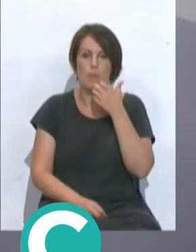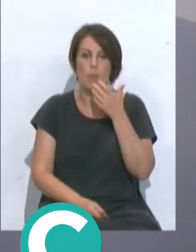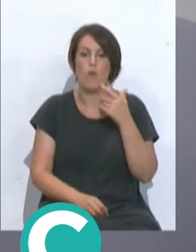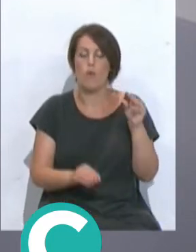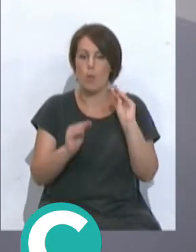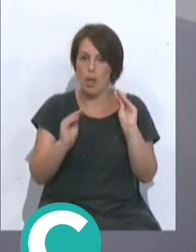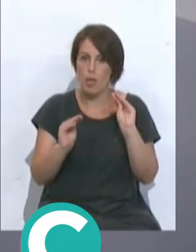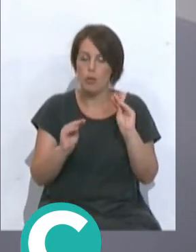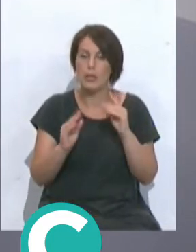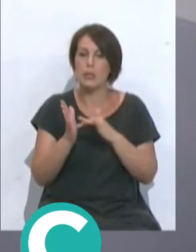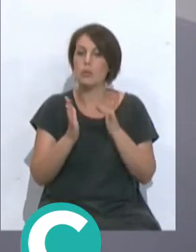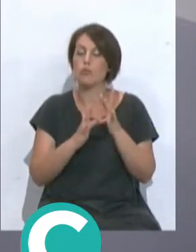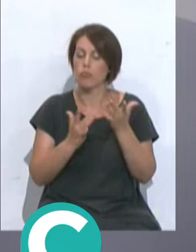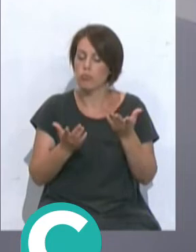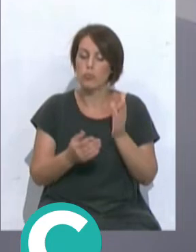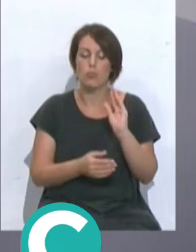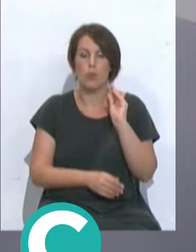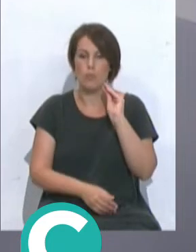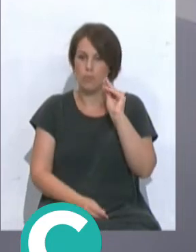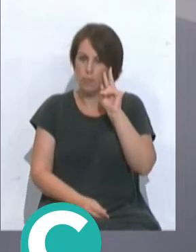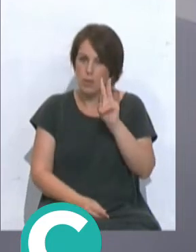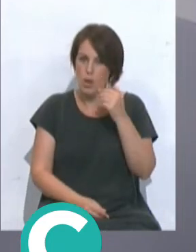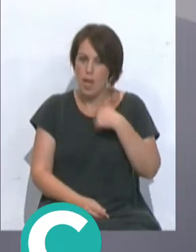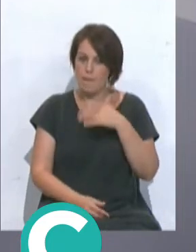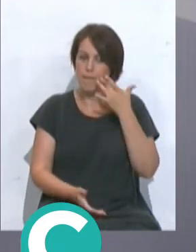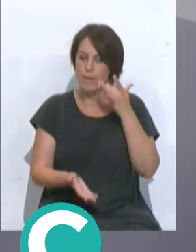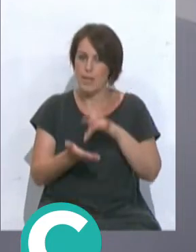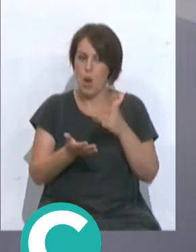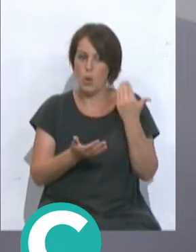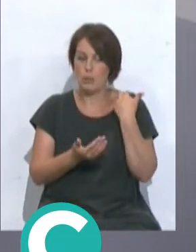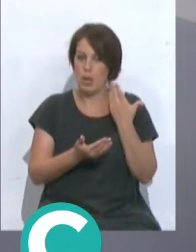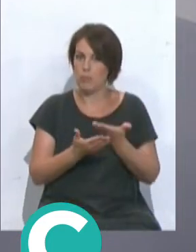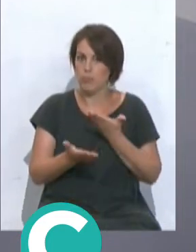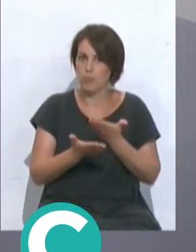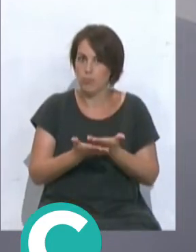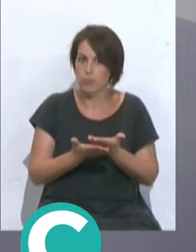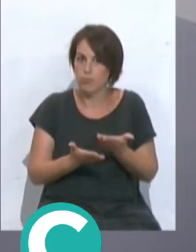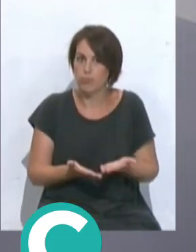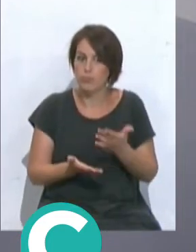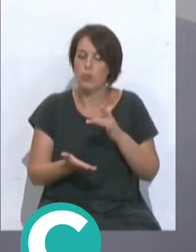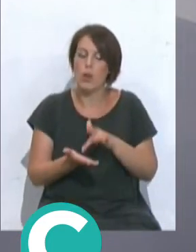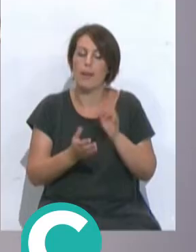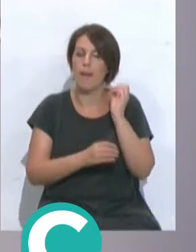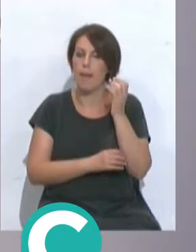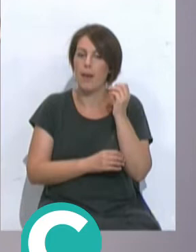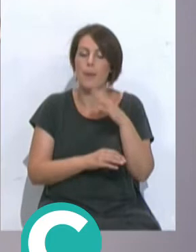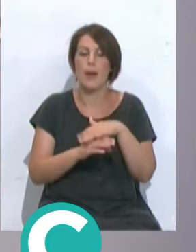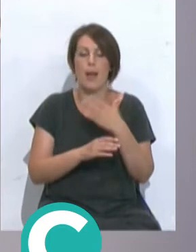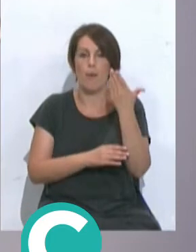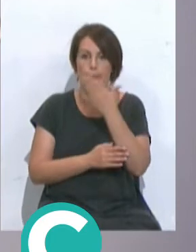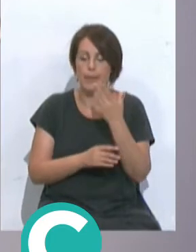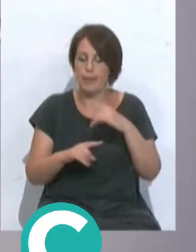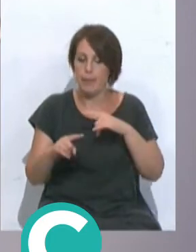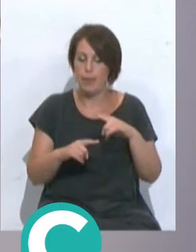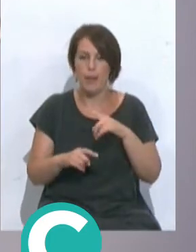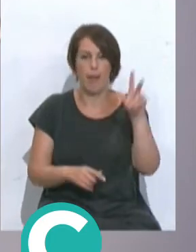formación. Jesús, hemos visto cómo en las últimas fechas, pues también eres un reclamo importante a la hora de dar charlas para colegios de entrenadores por